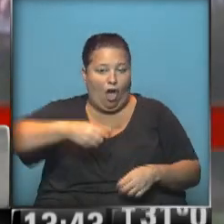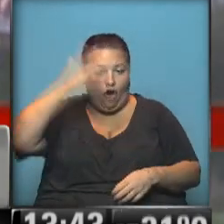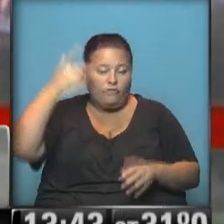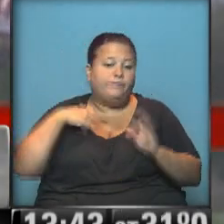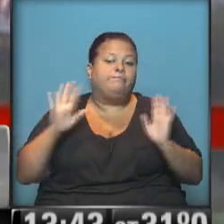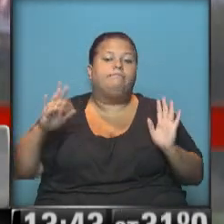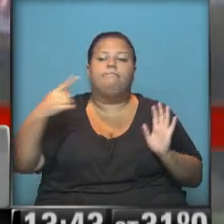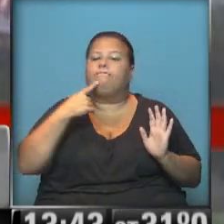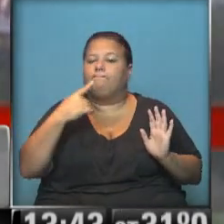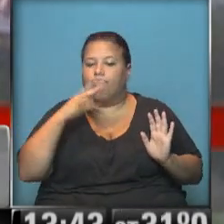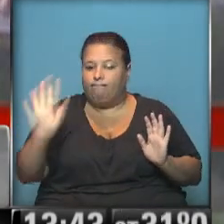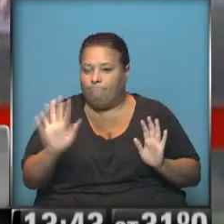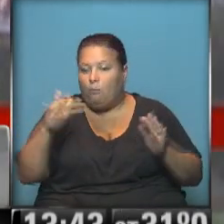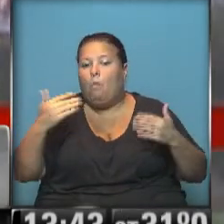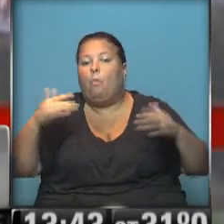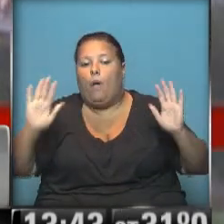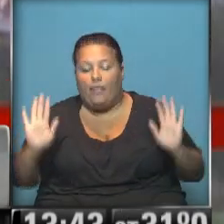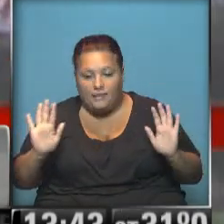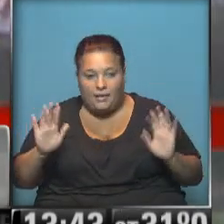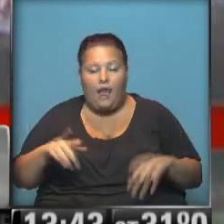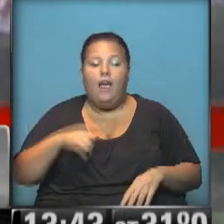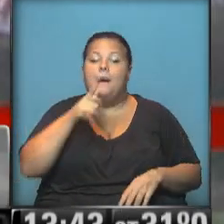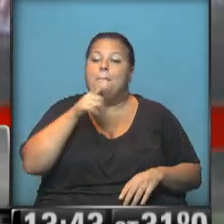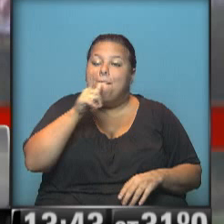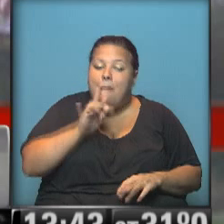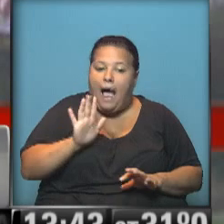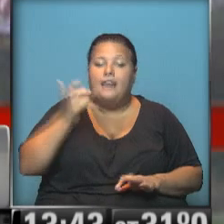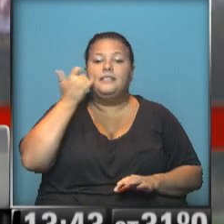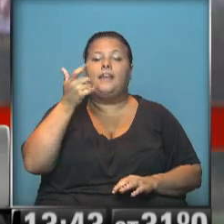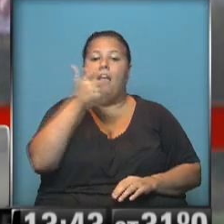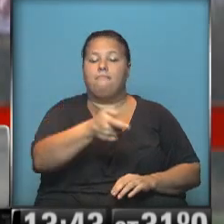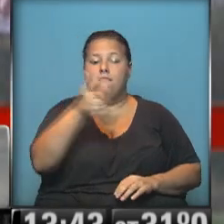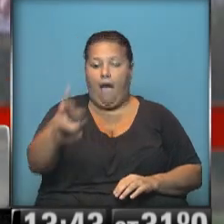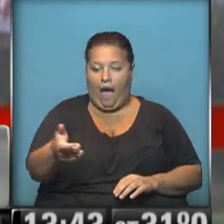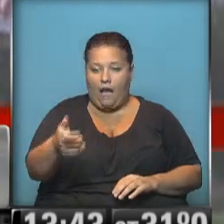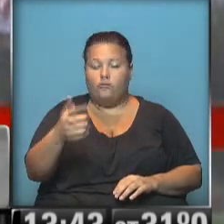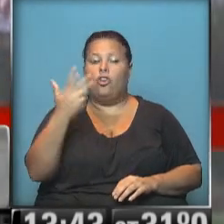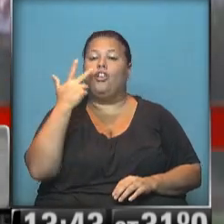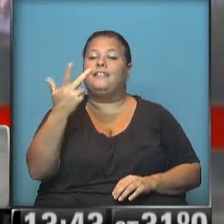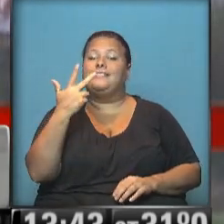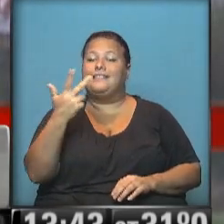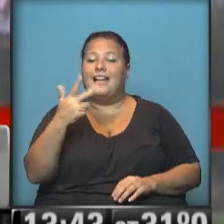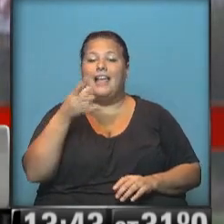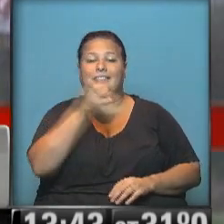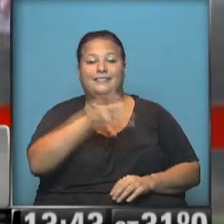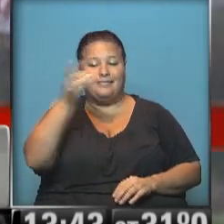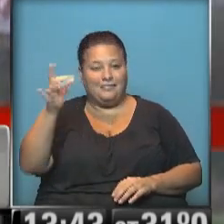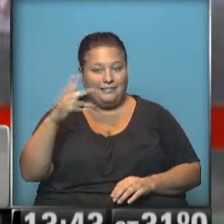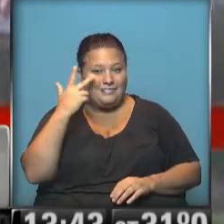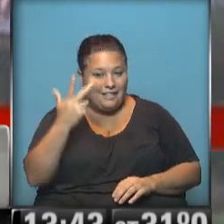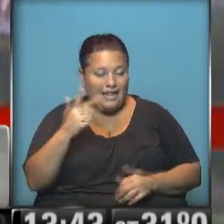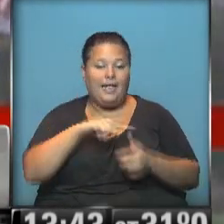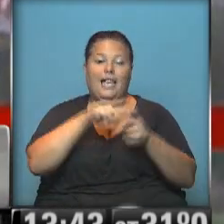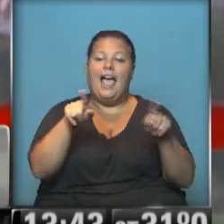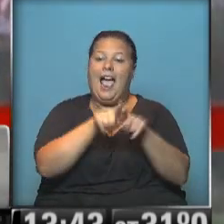nos mantenemos de manera hipotética, que habrían sido abatidos los tres presuntos terroristas. Así es, por